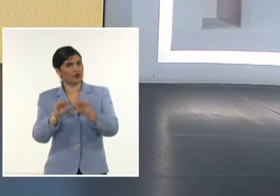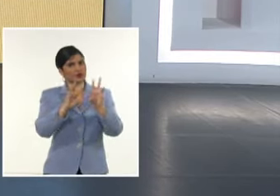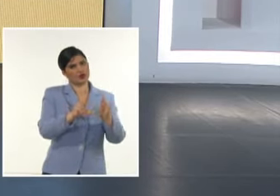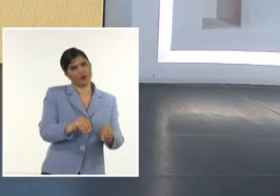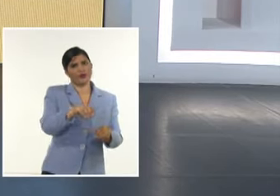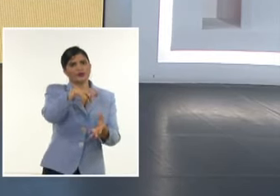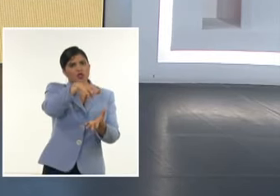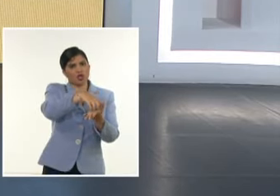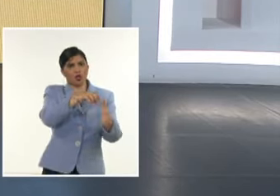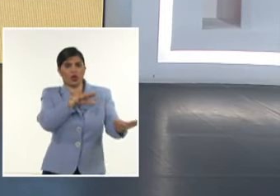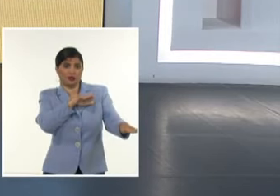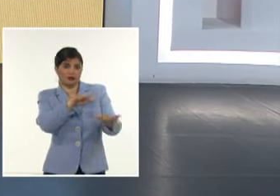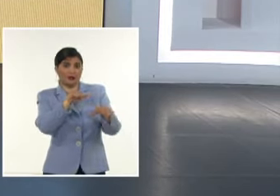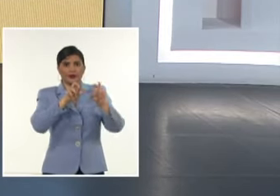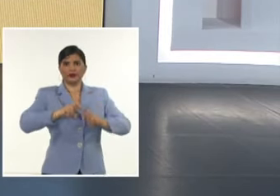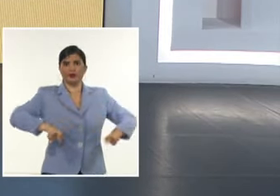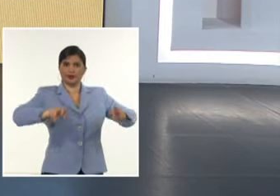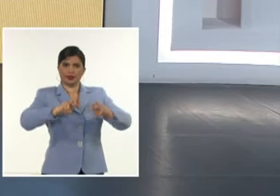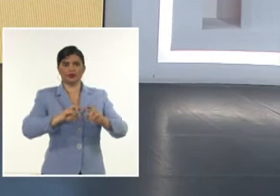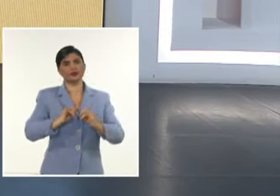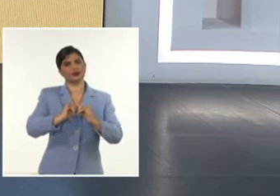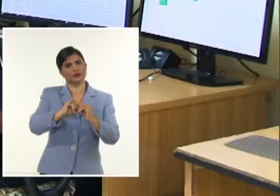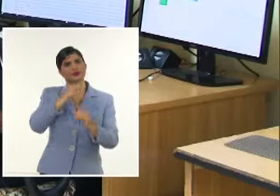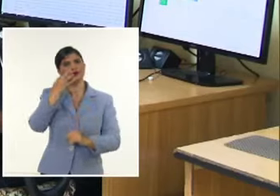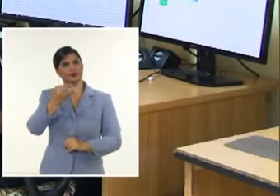instaladas Pero cuéntenos más usted, por favor